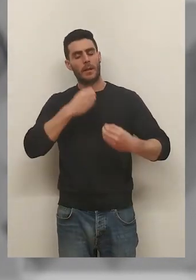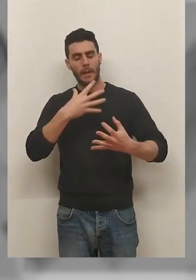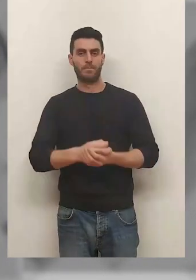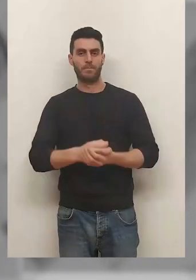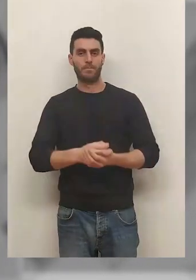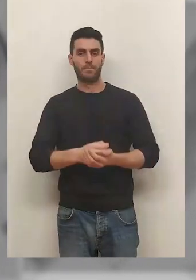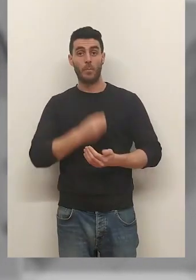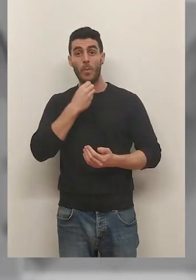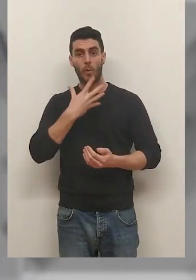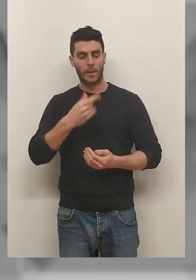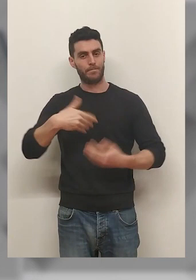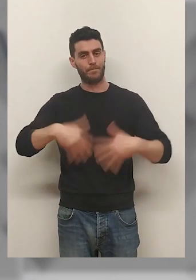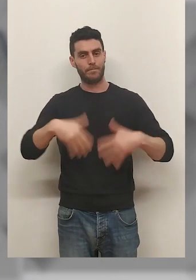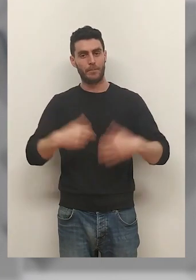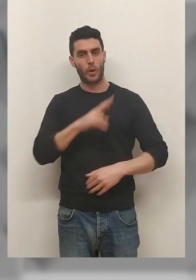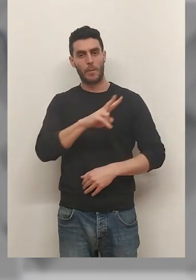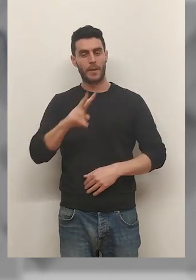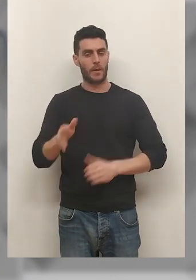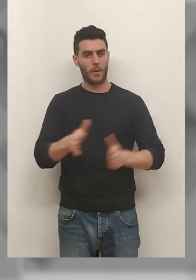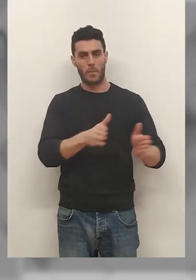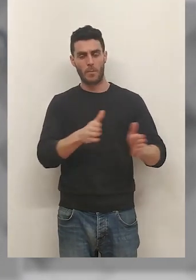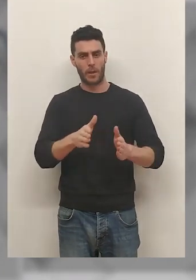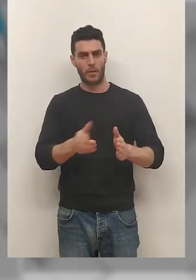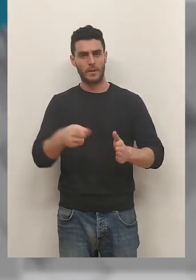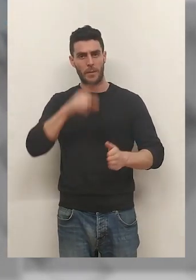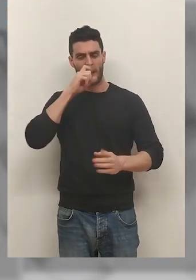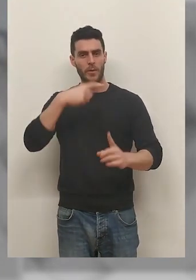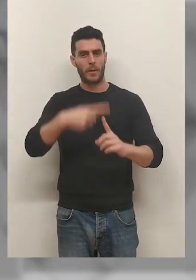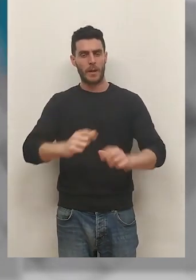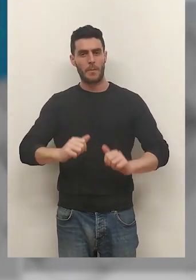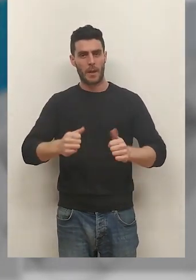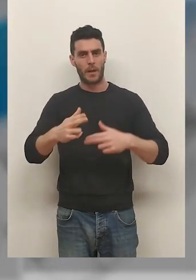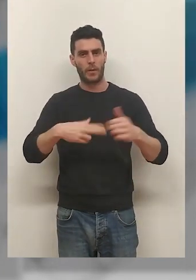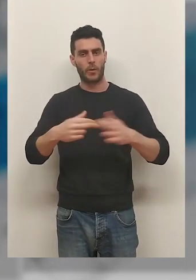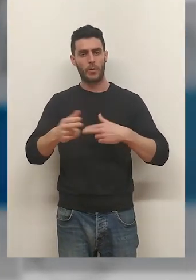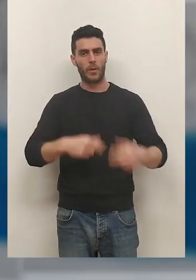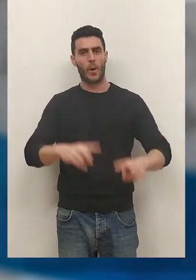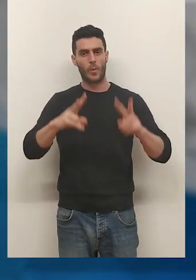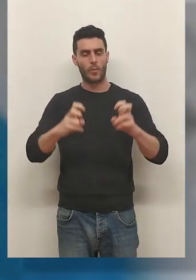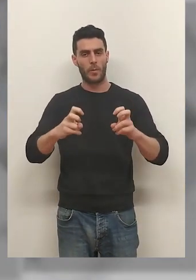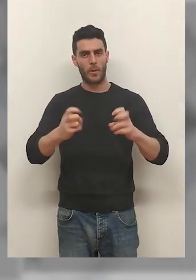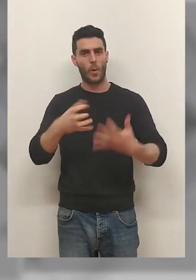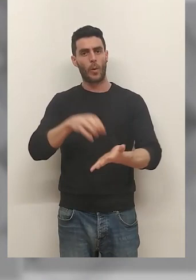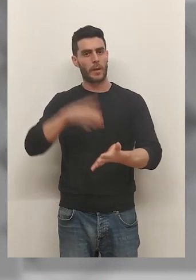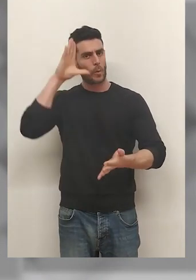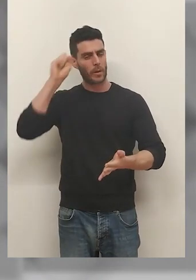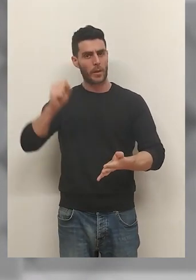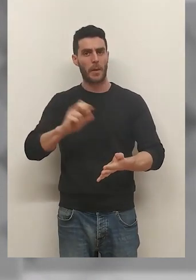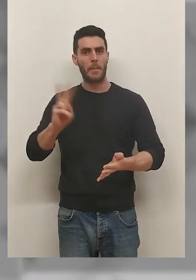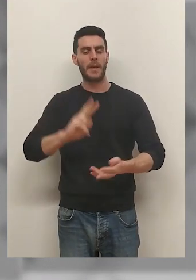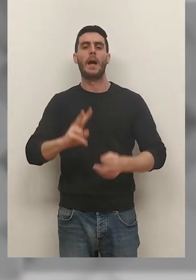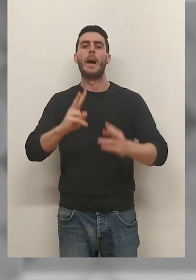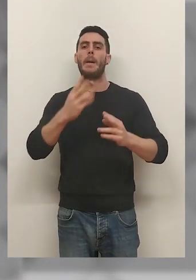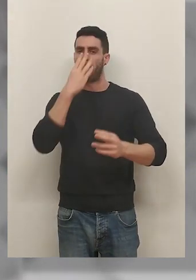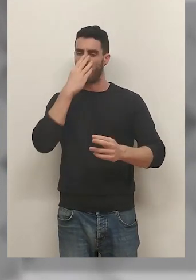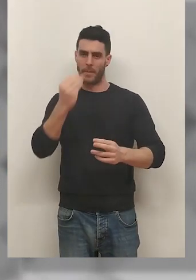¿Qué tal, señoras y señores? Muy buenas. Es miércoles, es 22 de marzo, y el próximo año comenzará la construcción del nuevo cuartel de la Guardia Civil en Villa